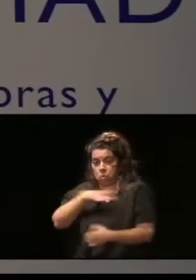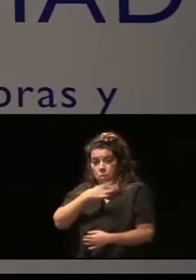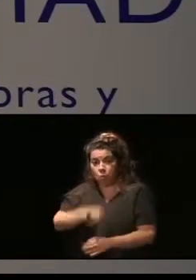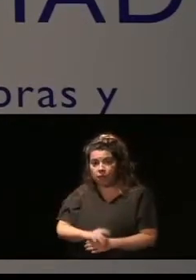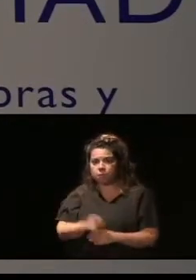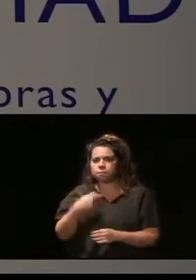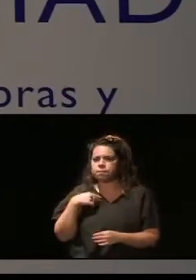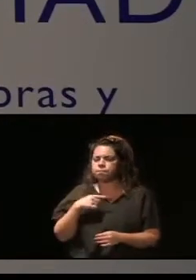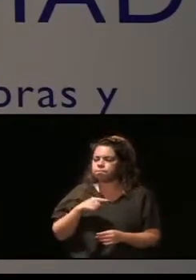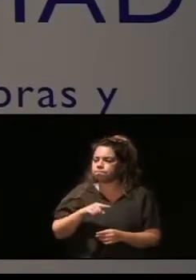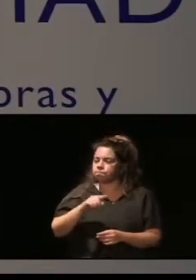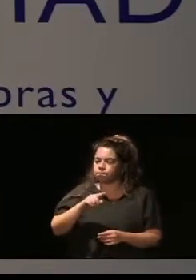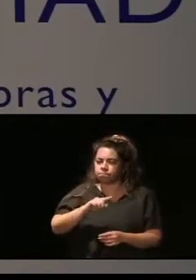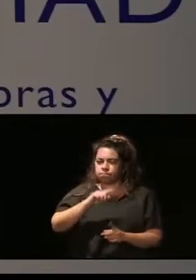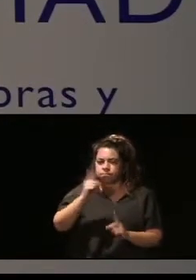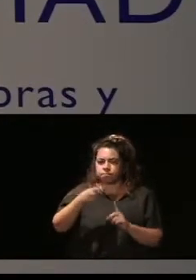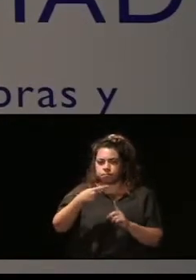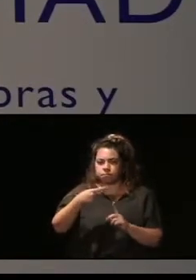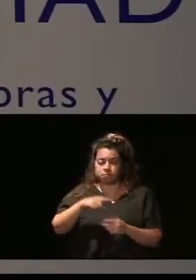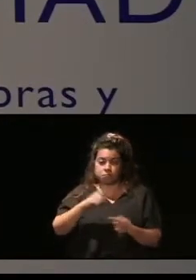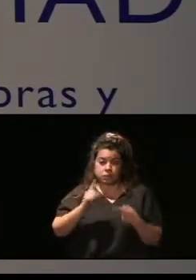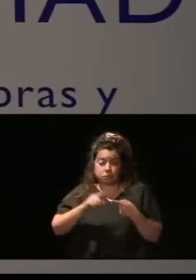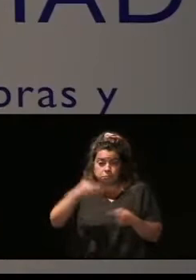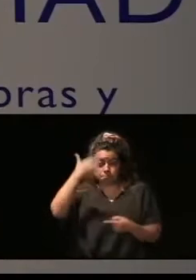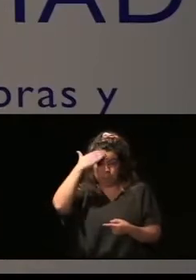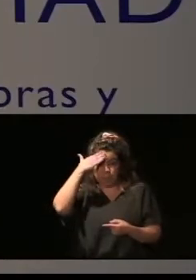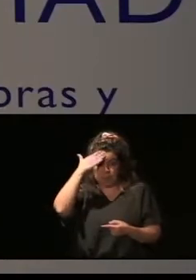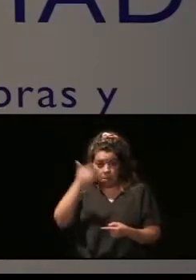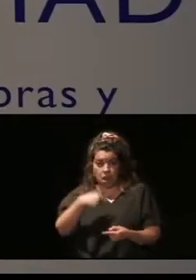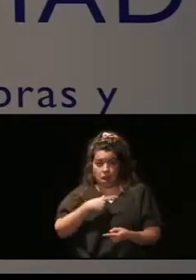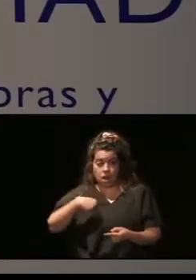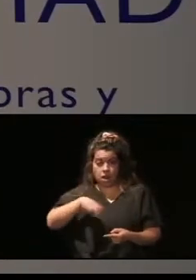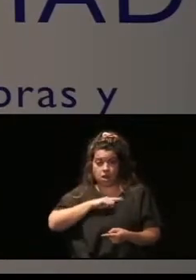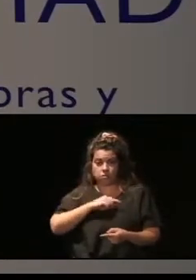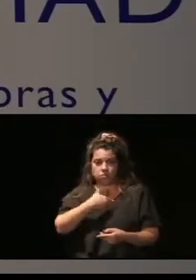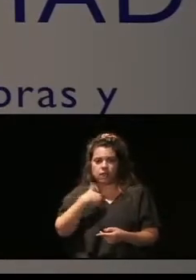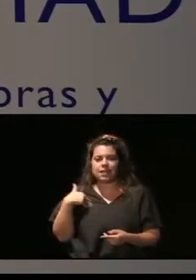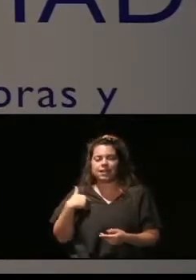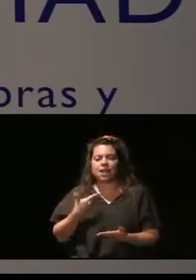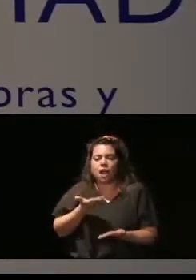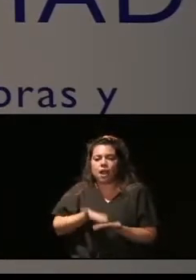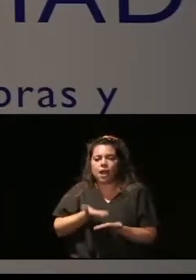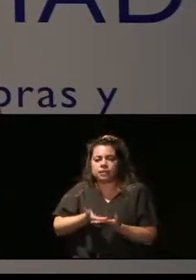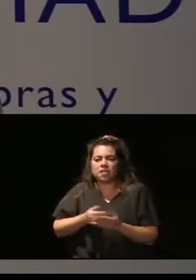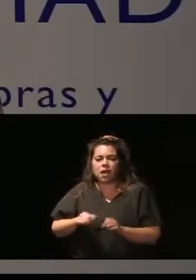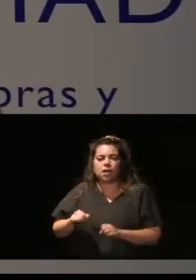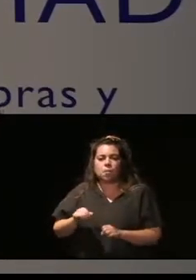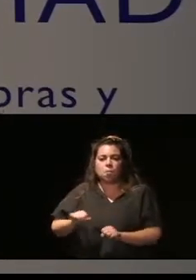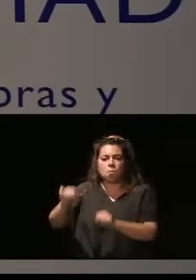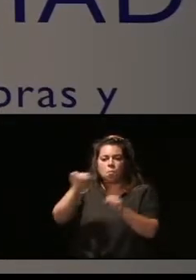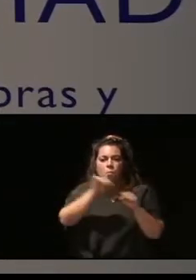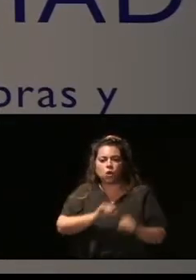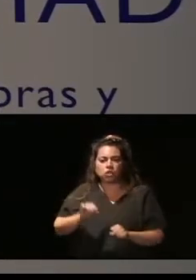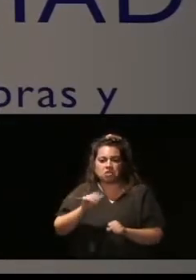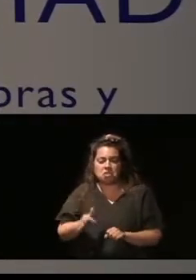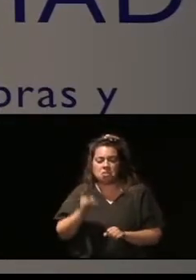principal cometido del Instituto Municipal de Consumo es garantizar la protección y defensa de las personas